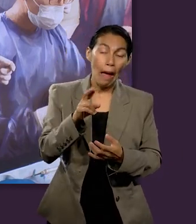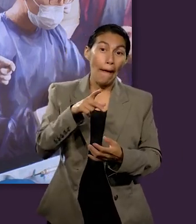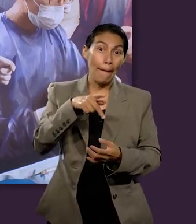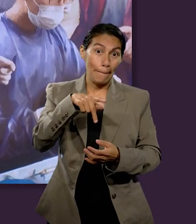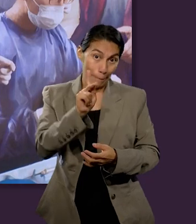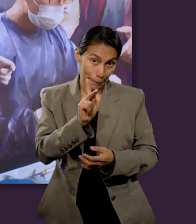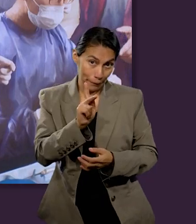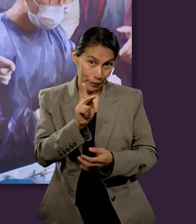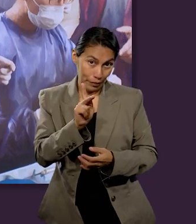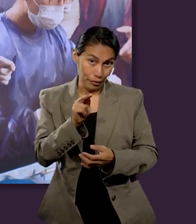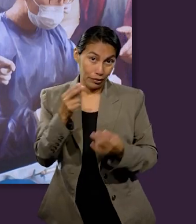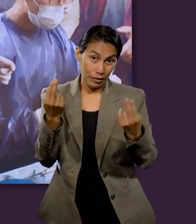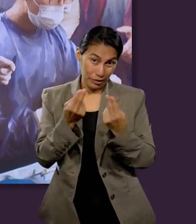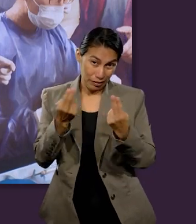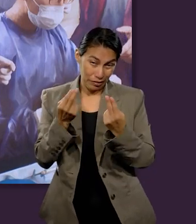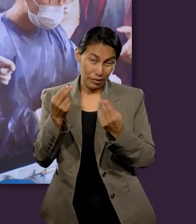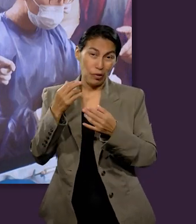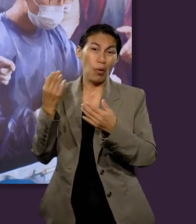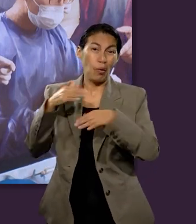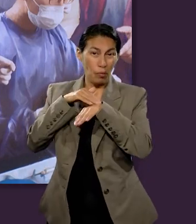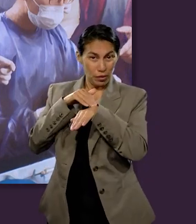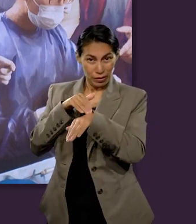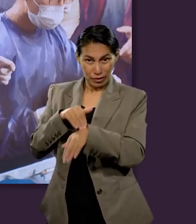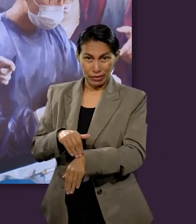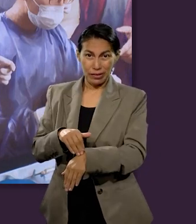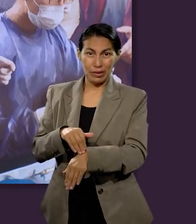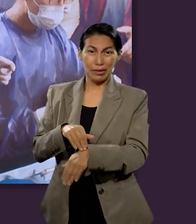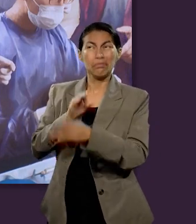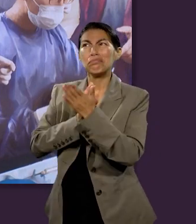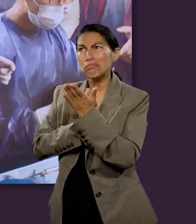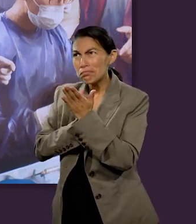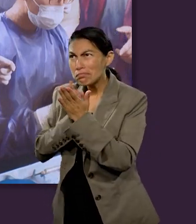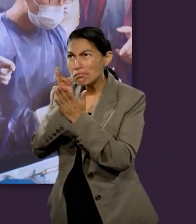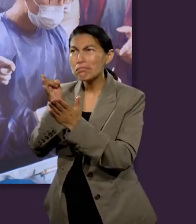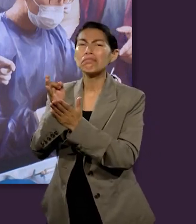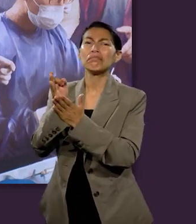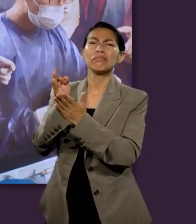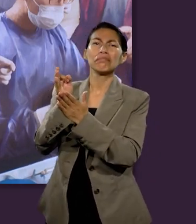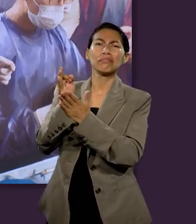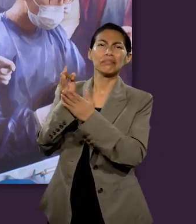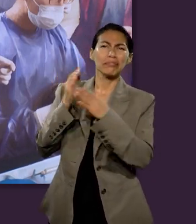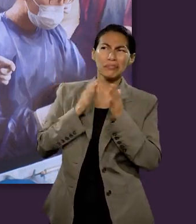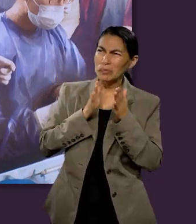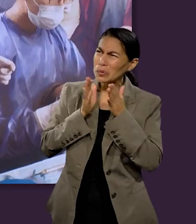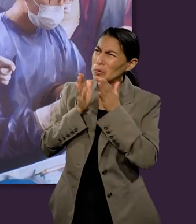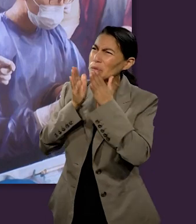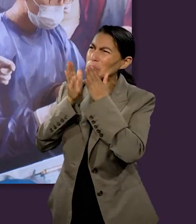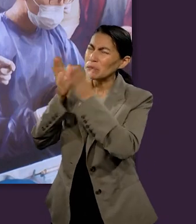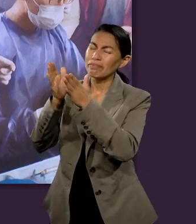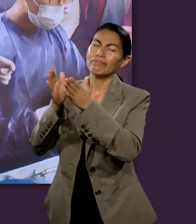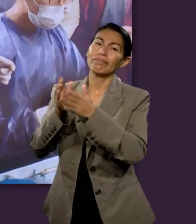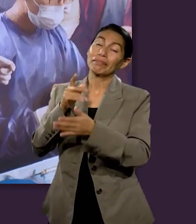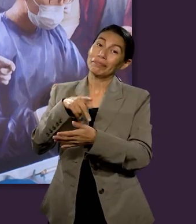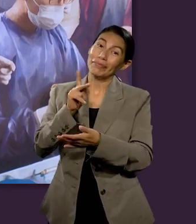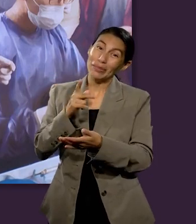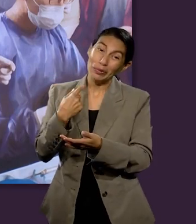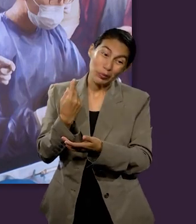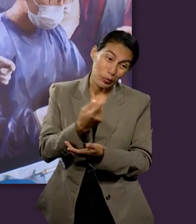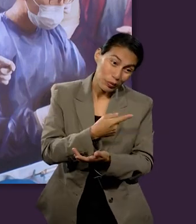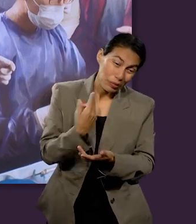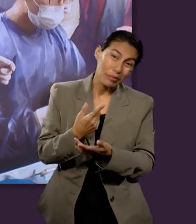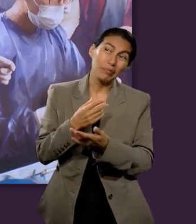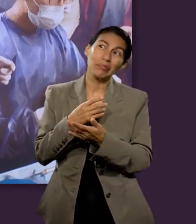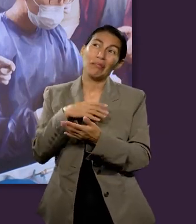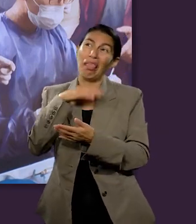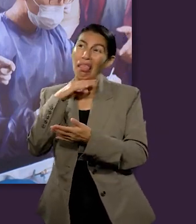Sin embargo, todo eso estaba condicionado a la obediencia, a que ellos pudieran volver a tomar el camino